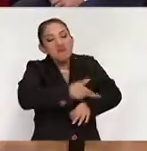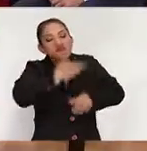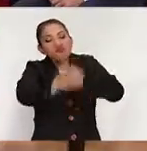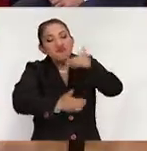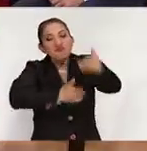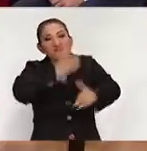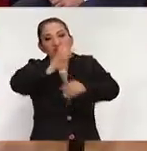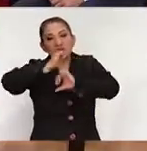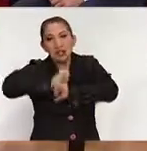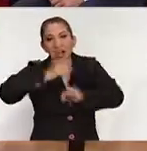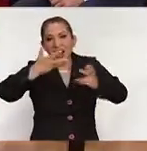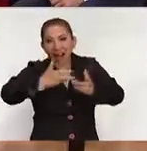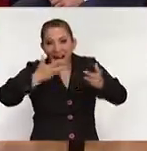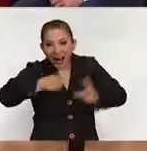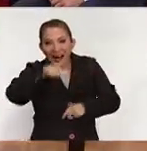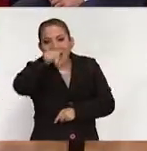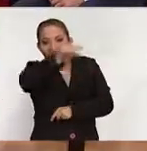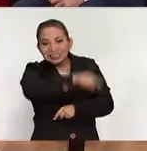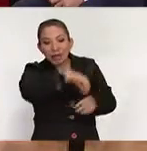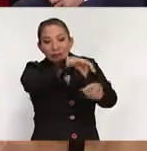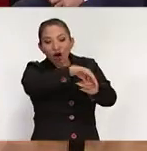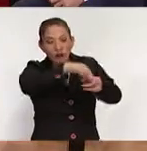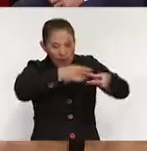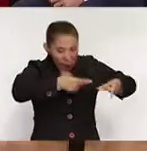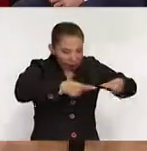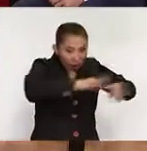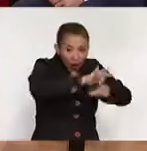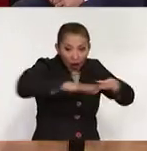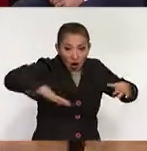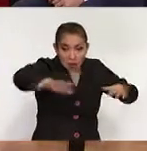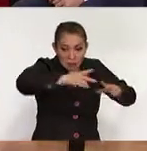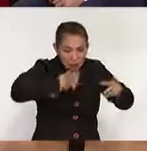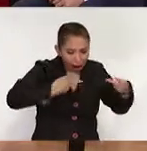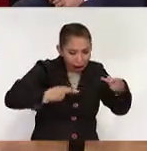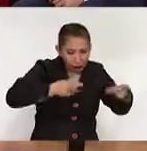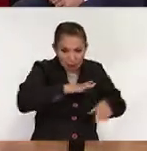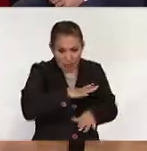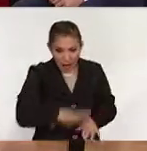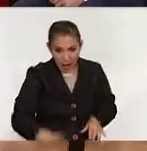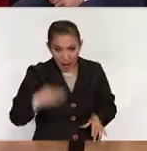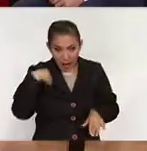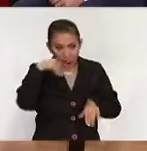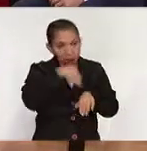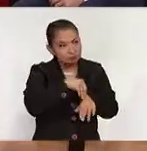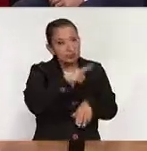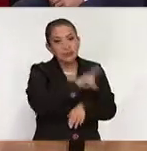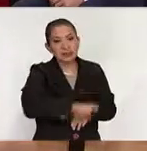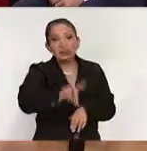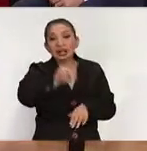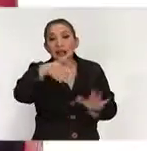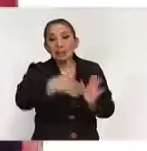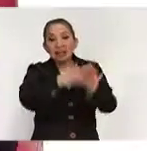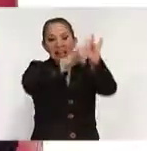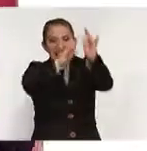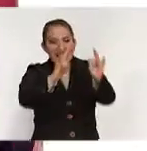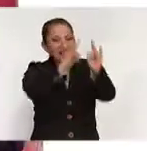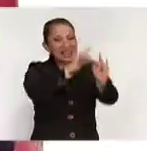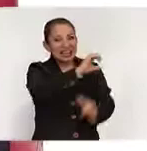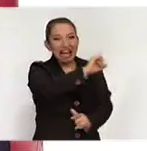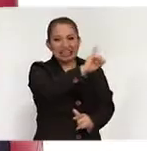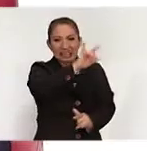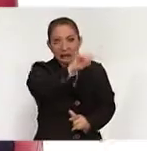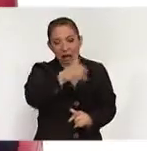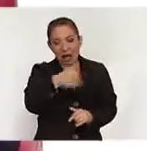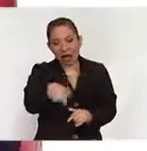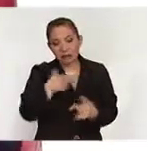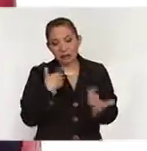lleva a cabo la autoridad y que la y que la elección la organizamos todos los ciudadanos en general porque se instalan más de 130 mil casillas pues esto